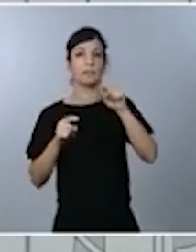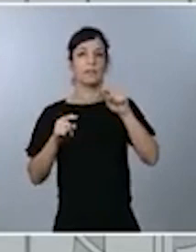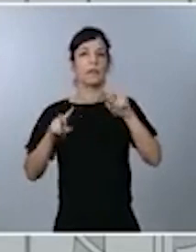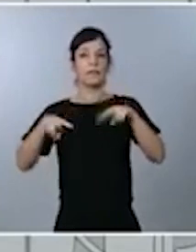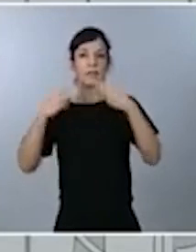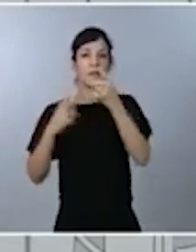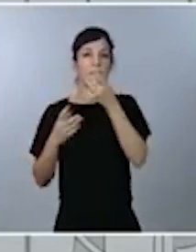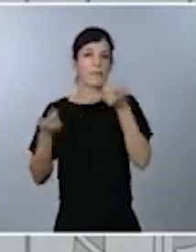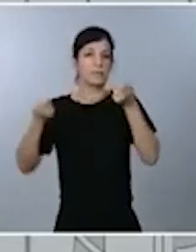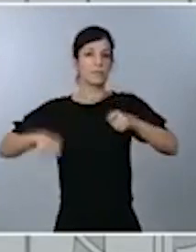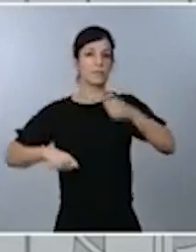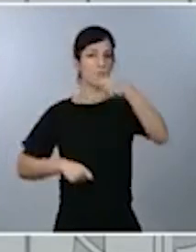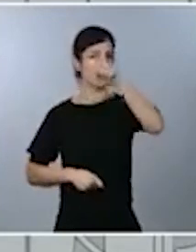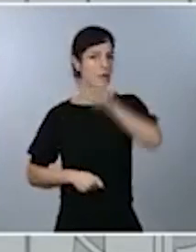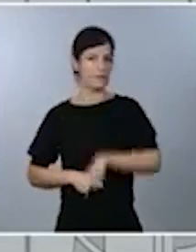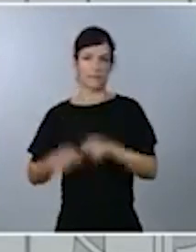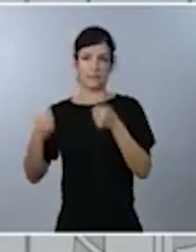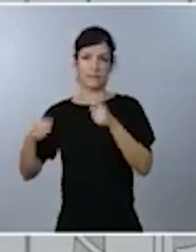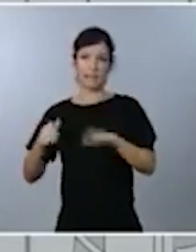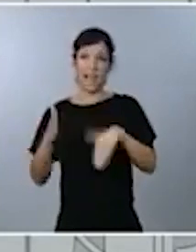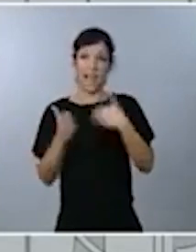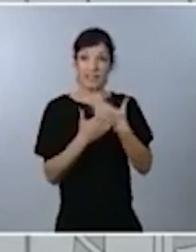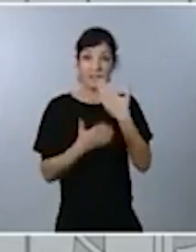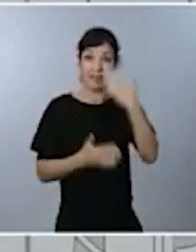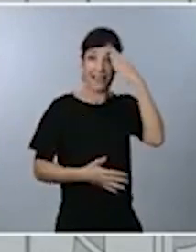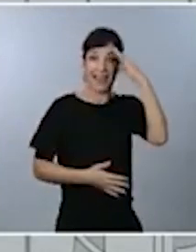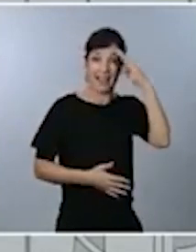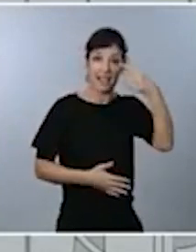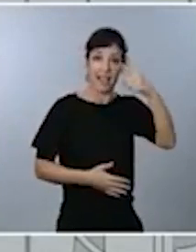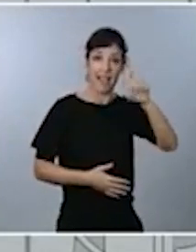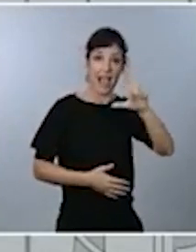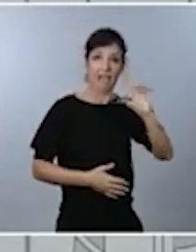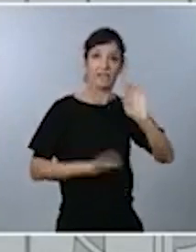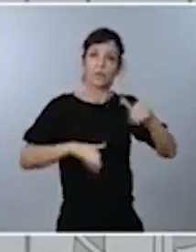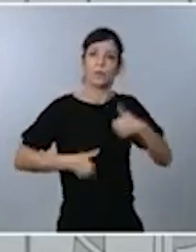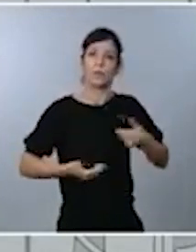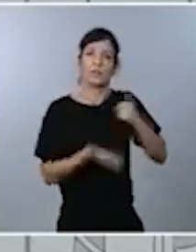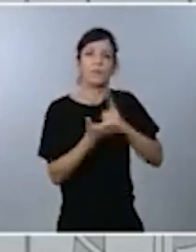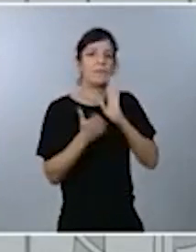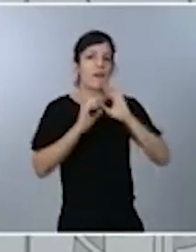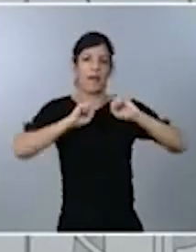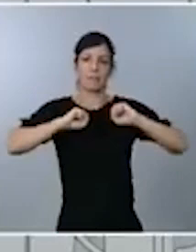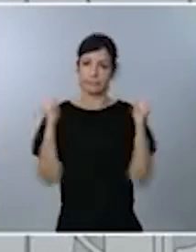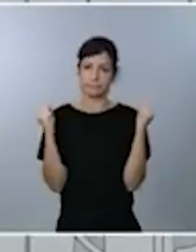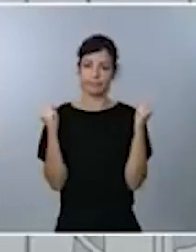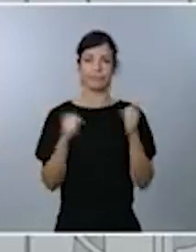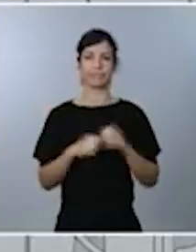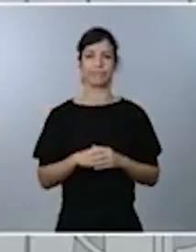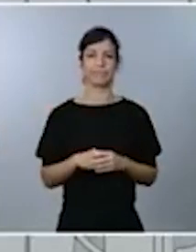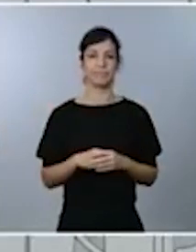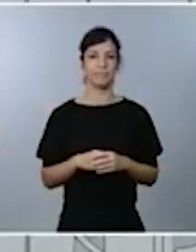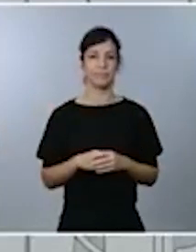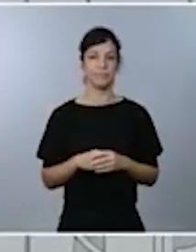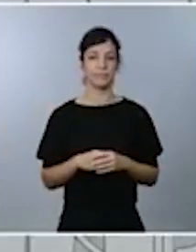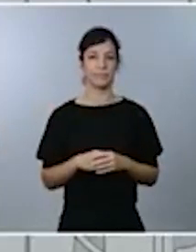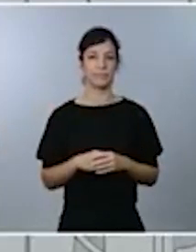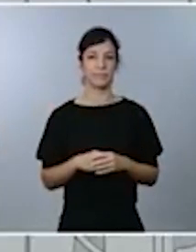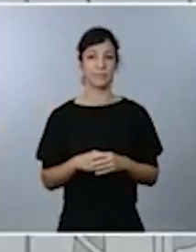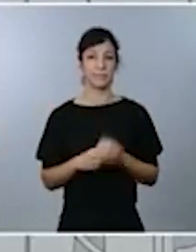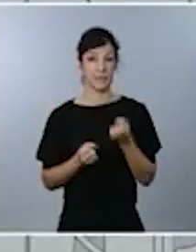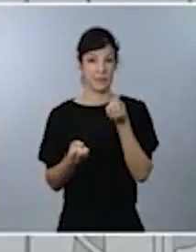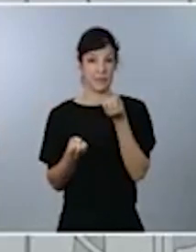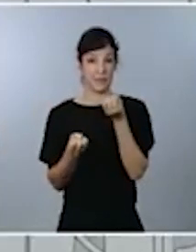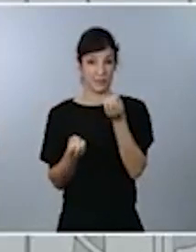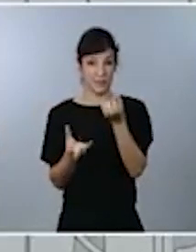visto que Gales o Irlanda han regresado al confinamiento. Para que se entienda bien el significado de los datos que estamos